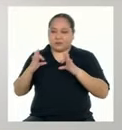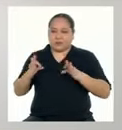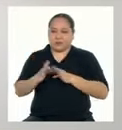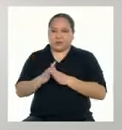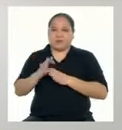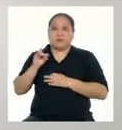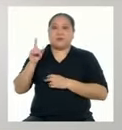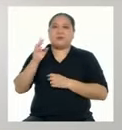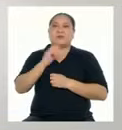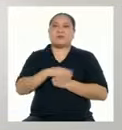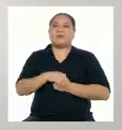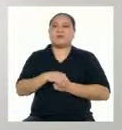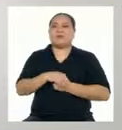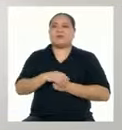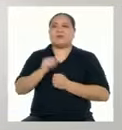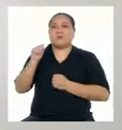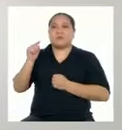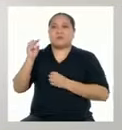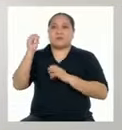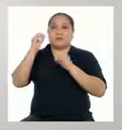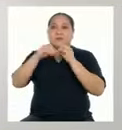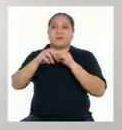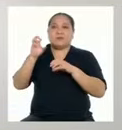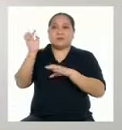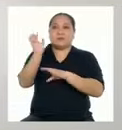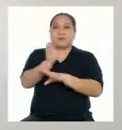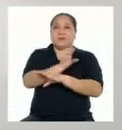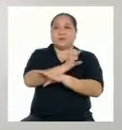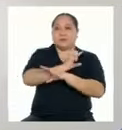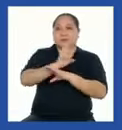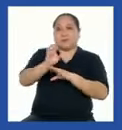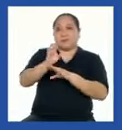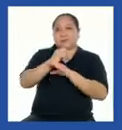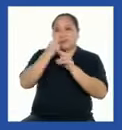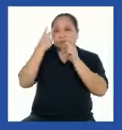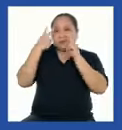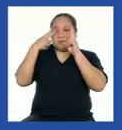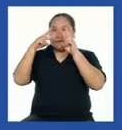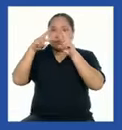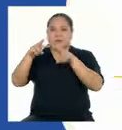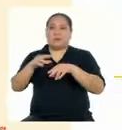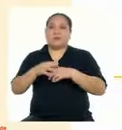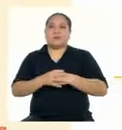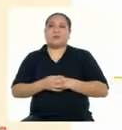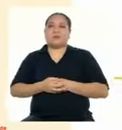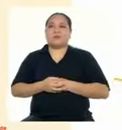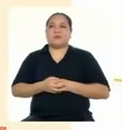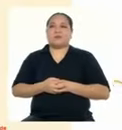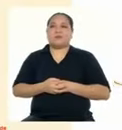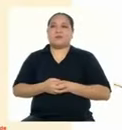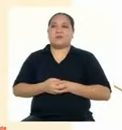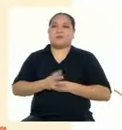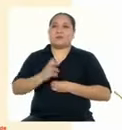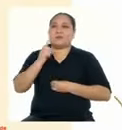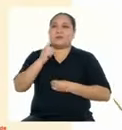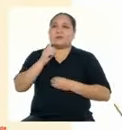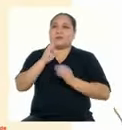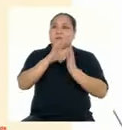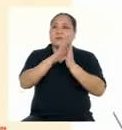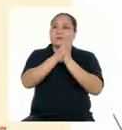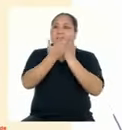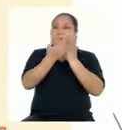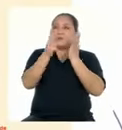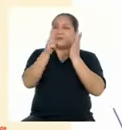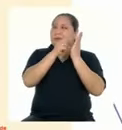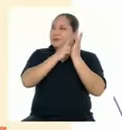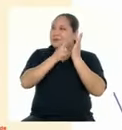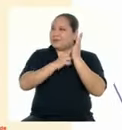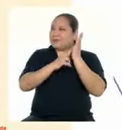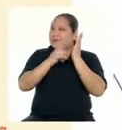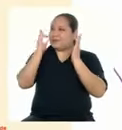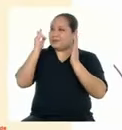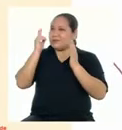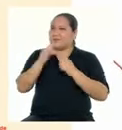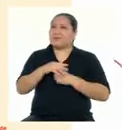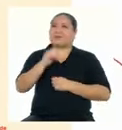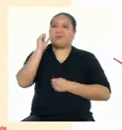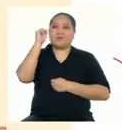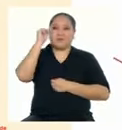Por eso se le considera Un poema visual ¡Es un libro, profesora!